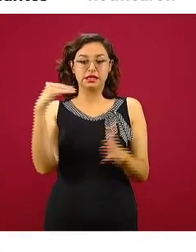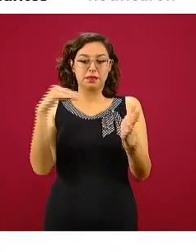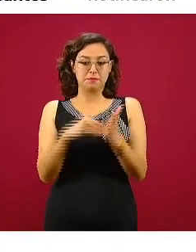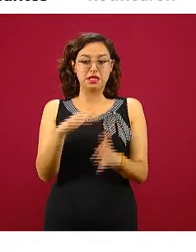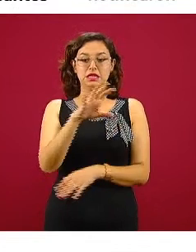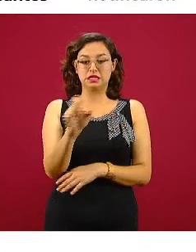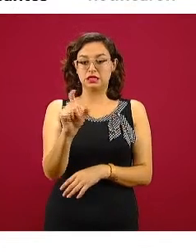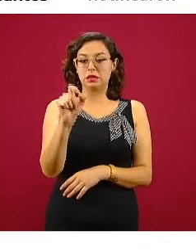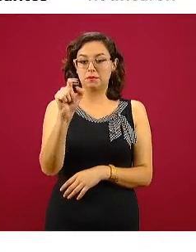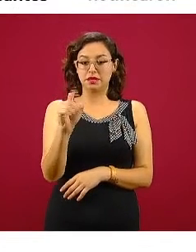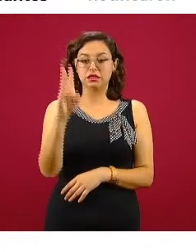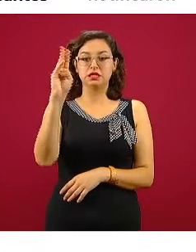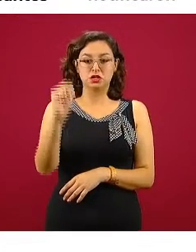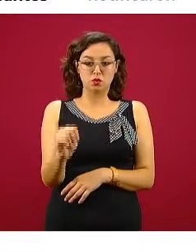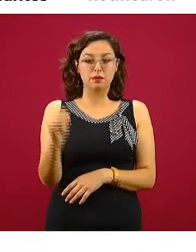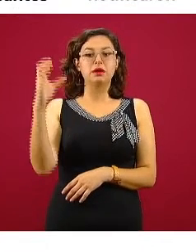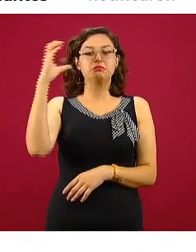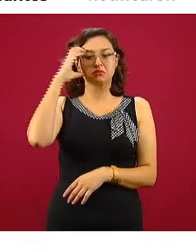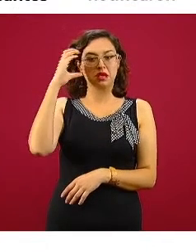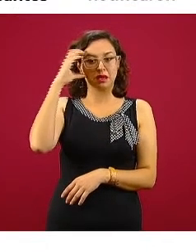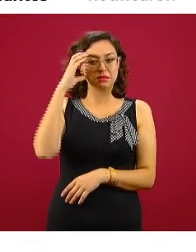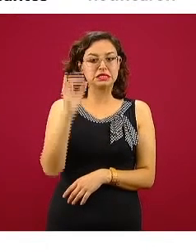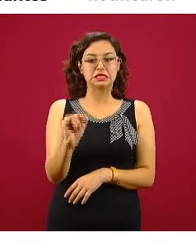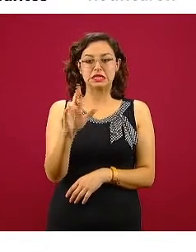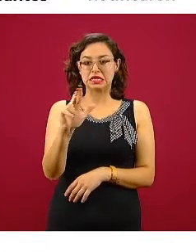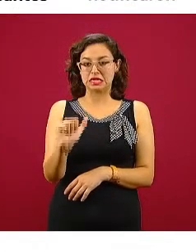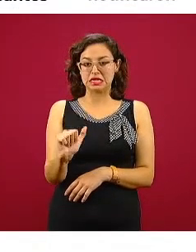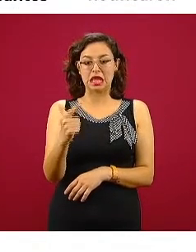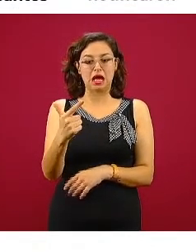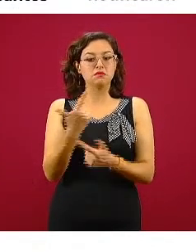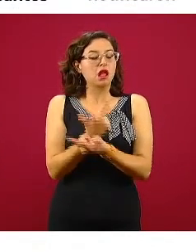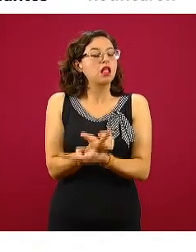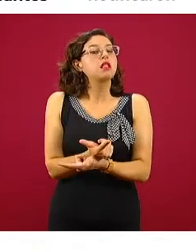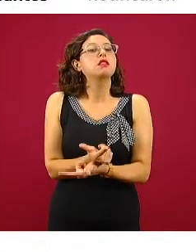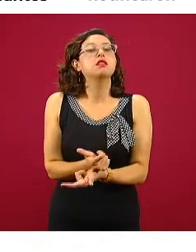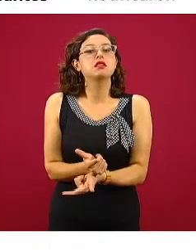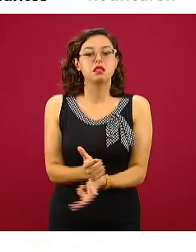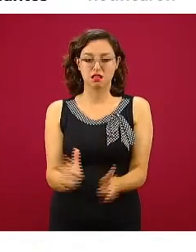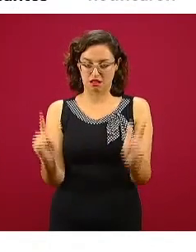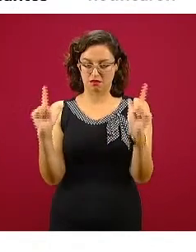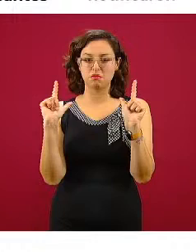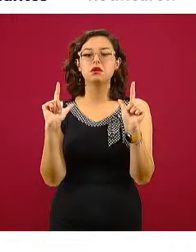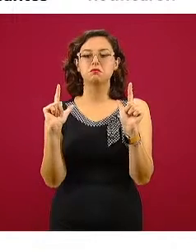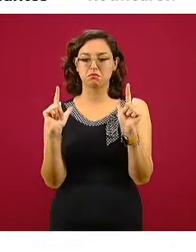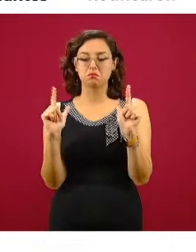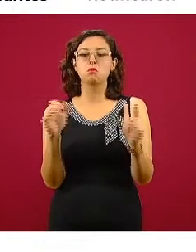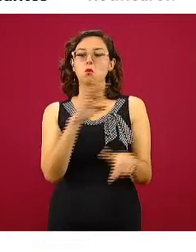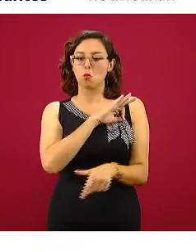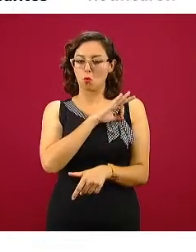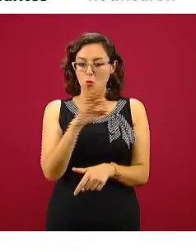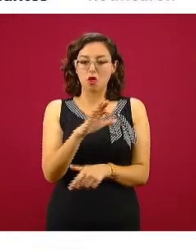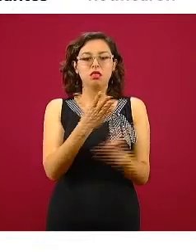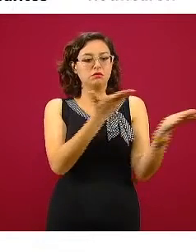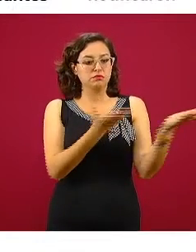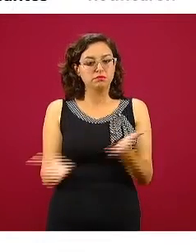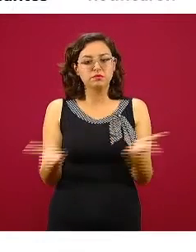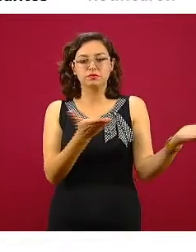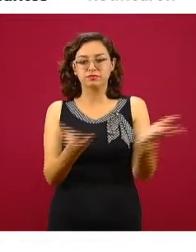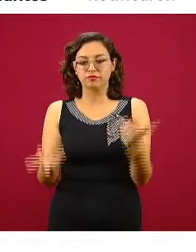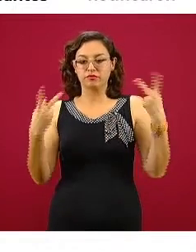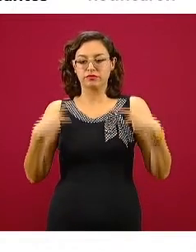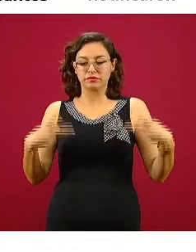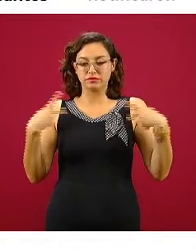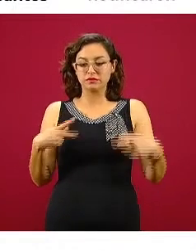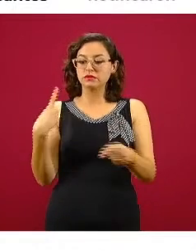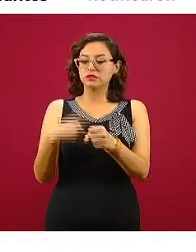eran las camas IRA general disponibles, o sea que todavía están disponibles a nivel nacional para poder recibir a personas